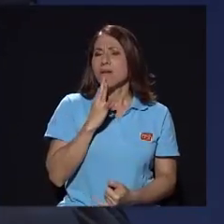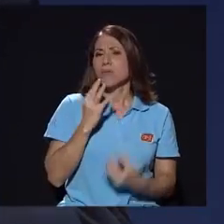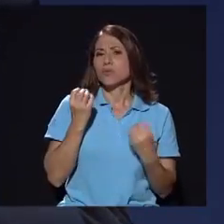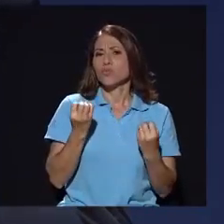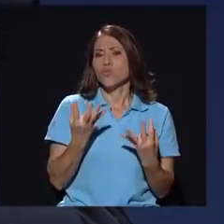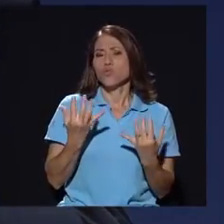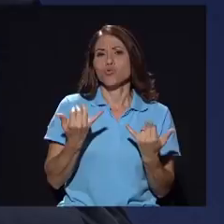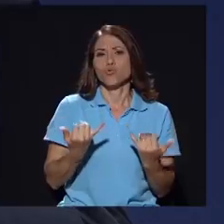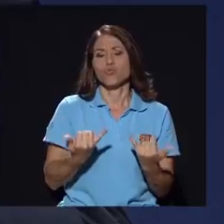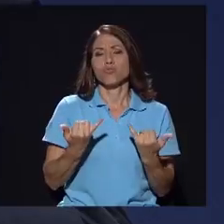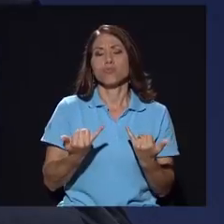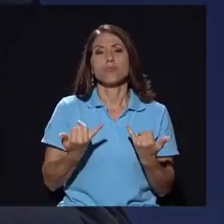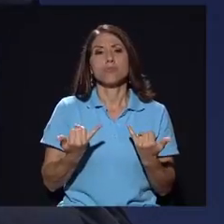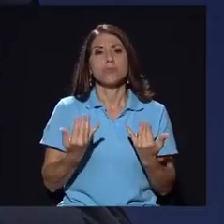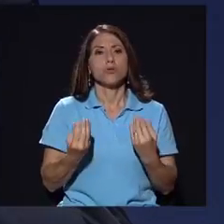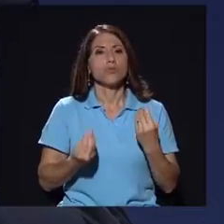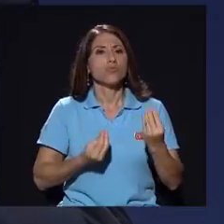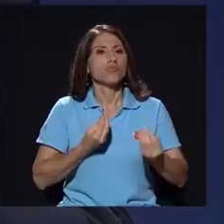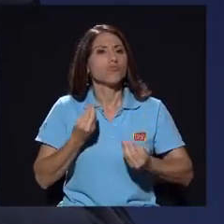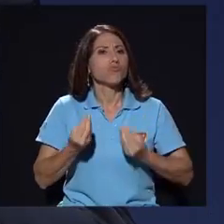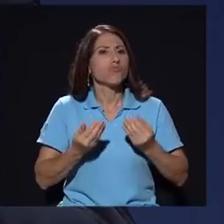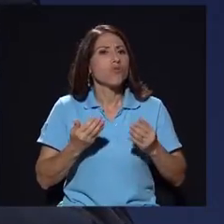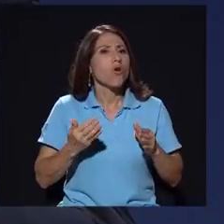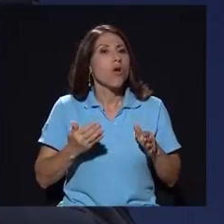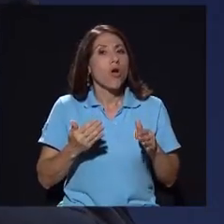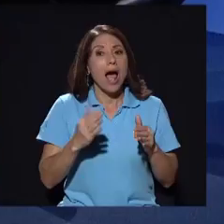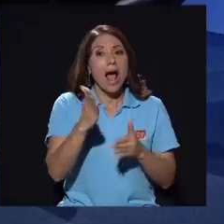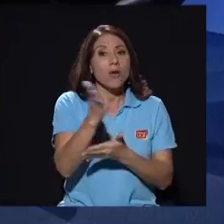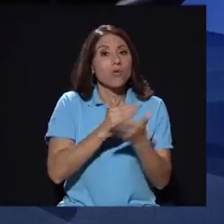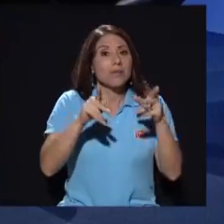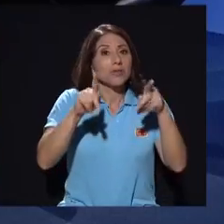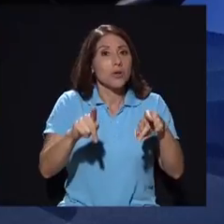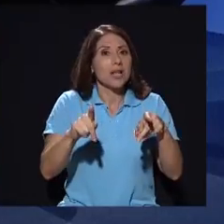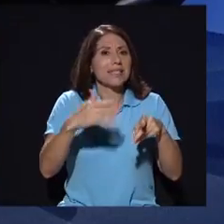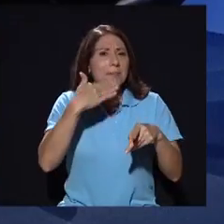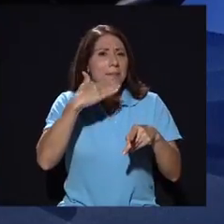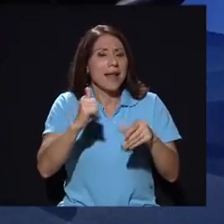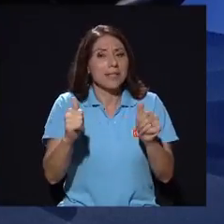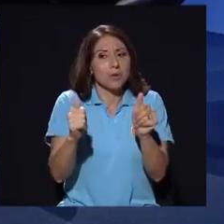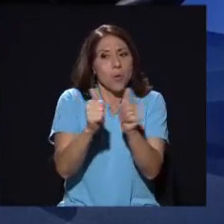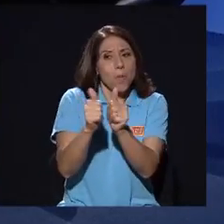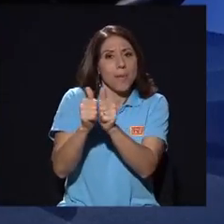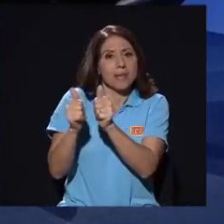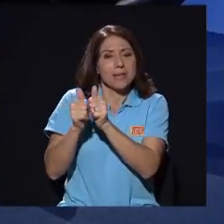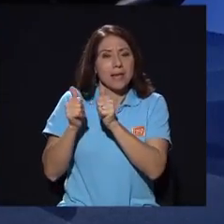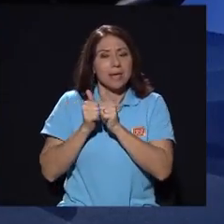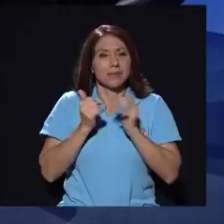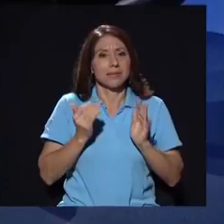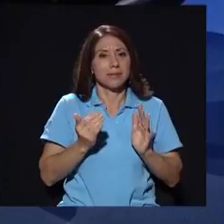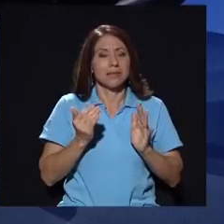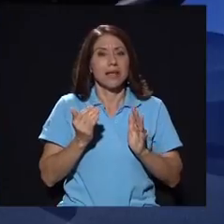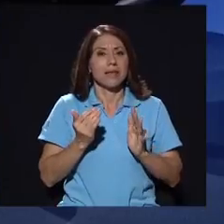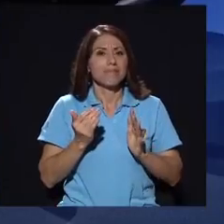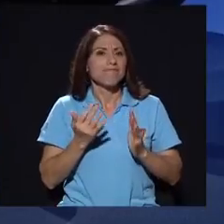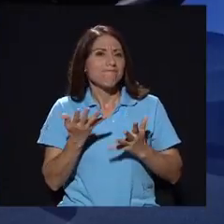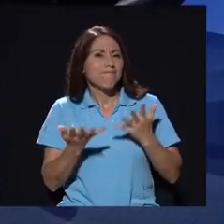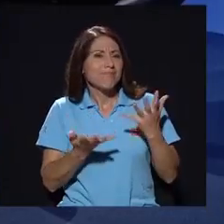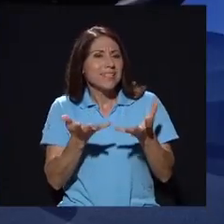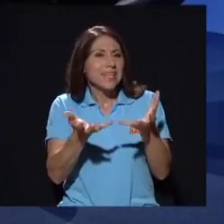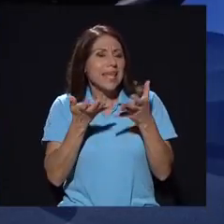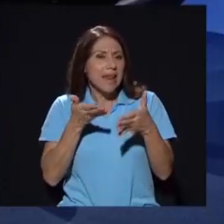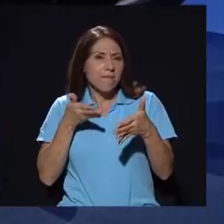mucho en este momento sobre cómo las malas compañías de algunos han hecho que de repente se trate de